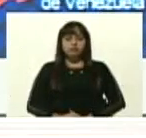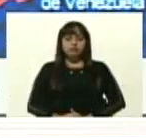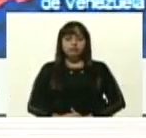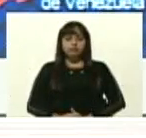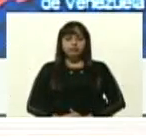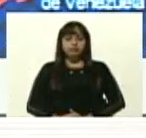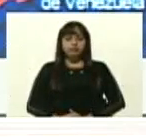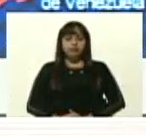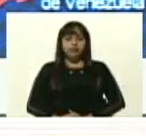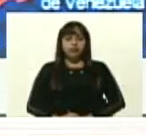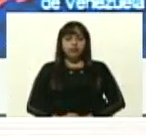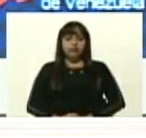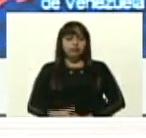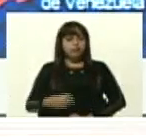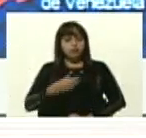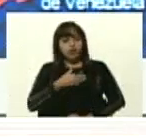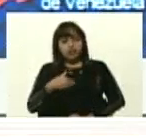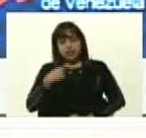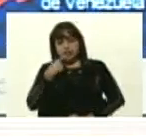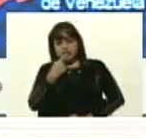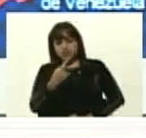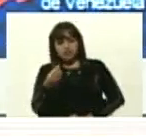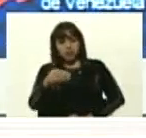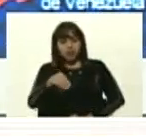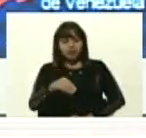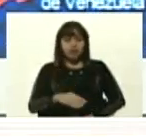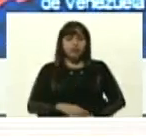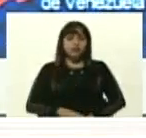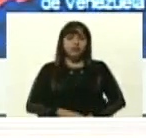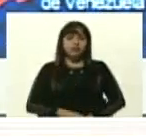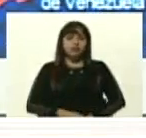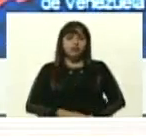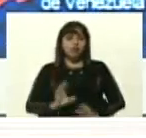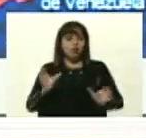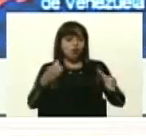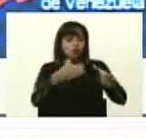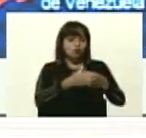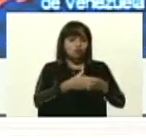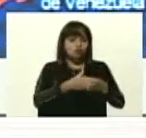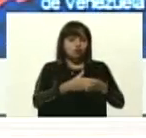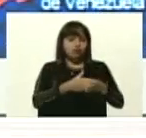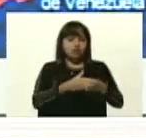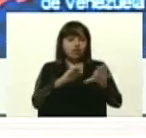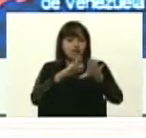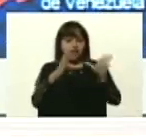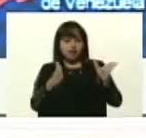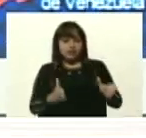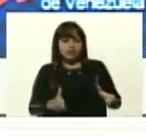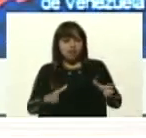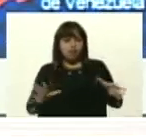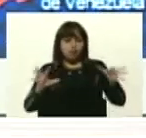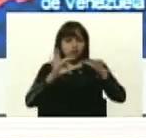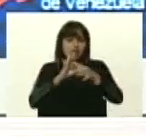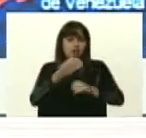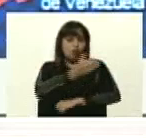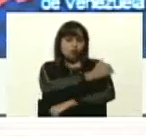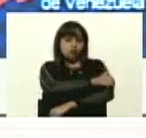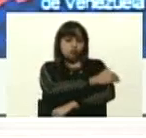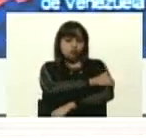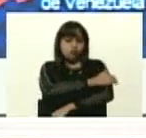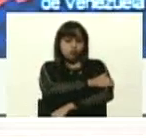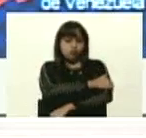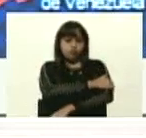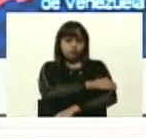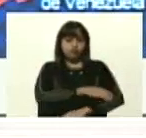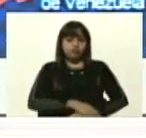No quiero decir más porque si no entonces los representantes de la plataforma por la unidad, por